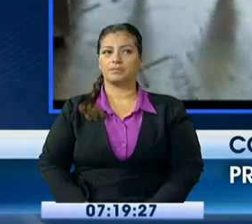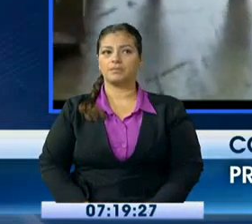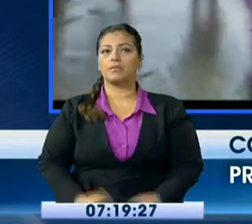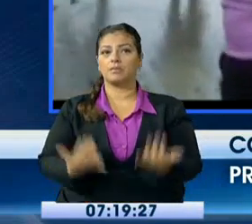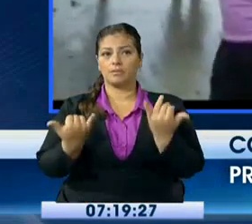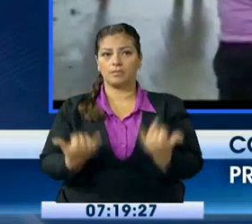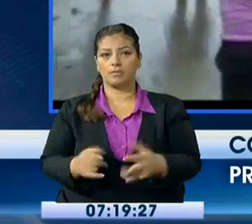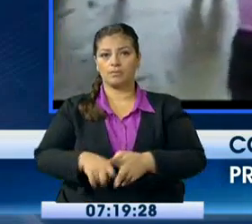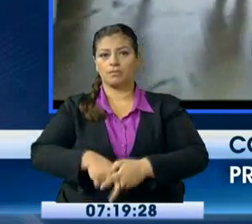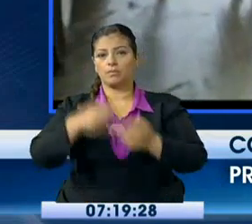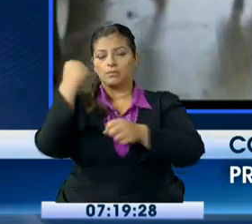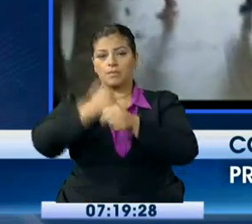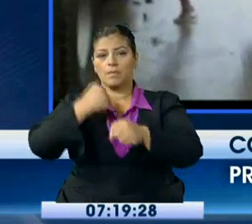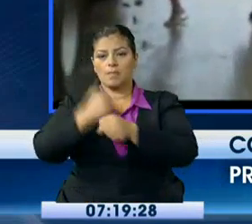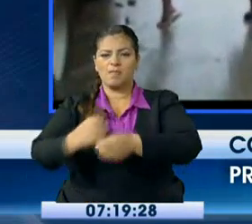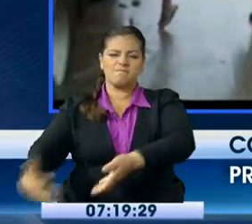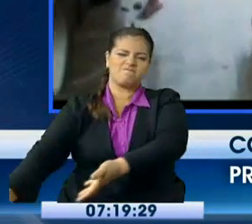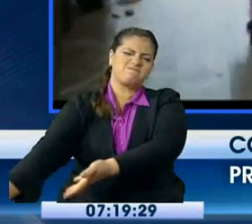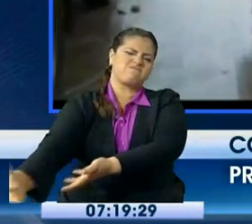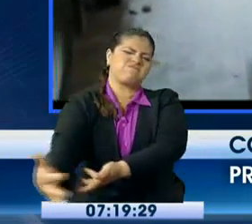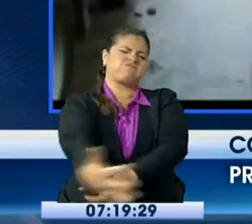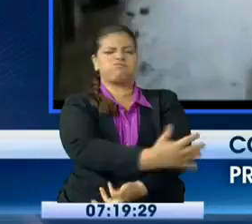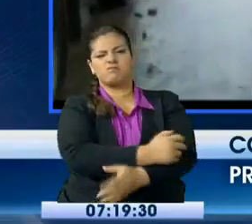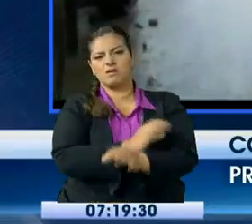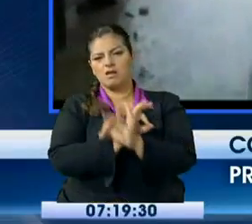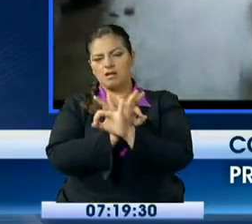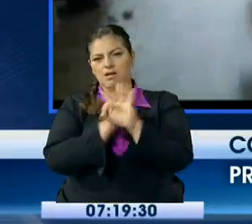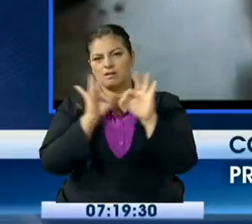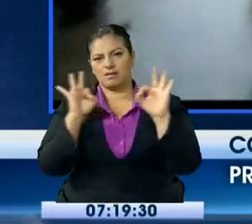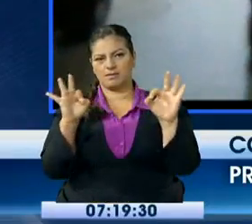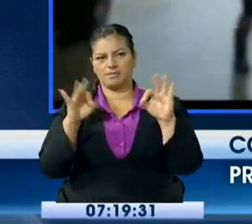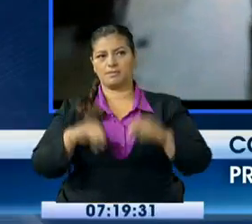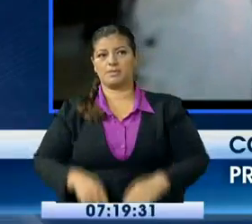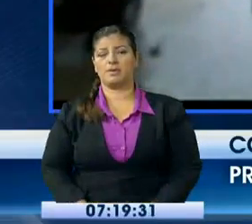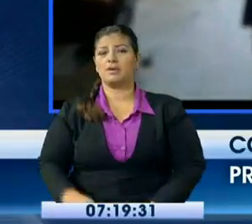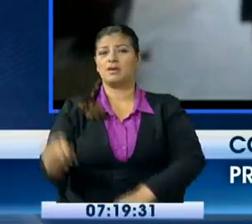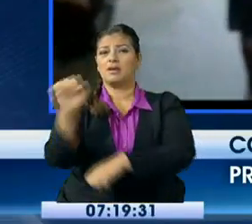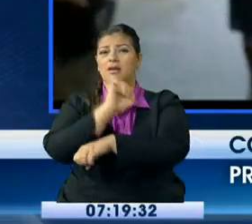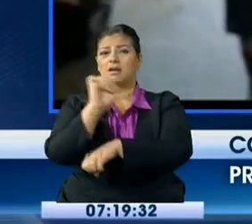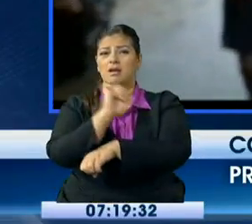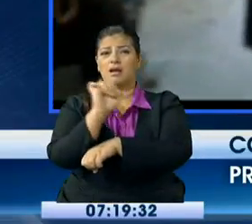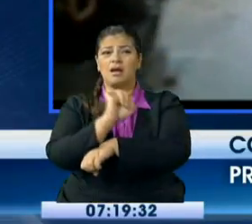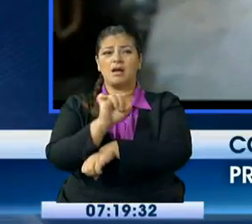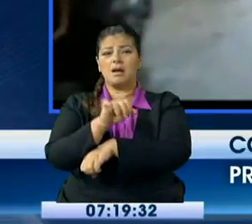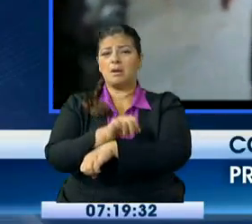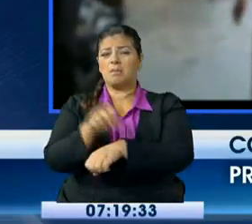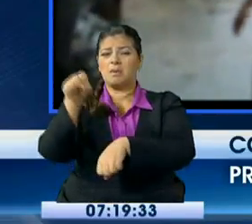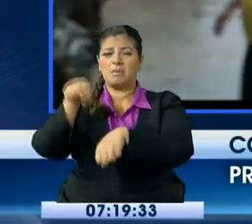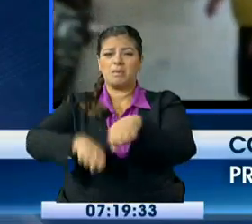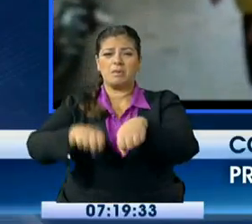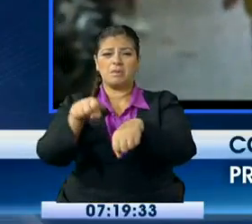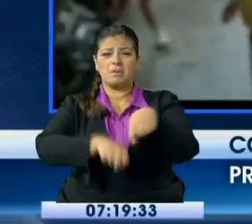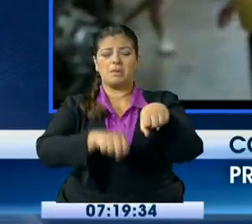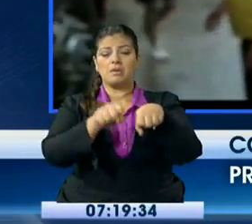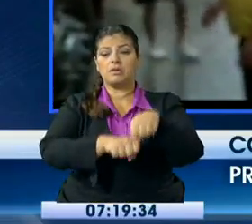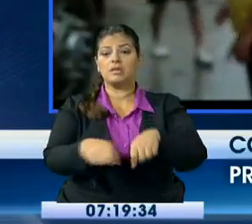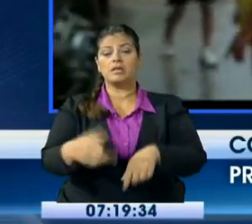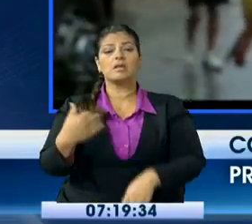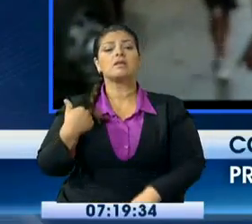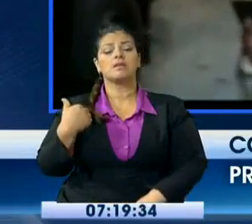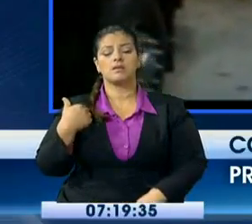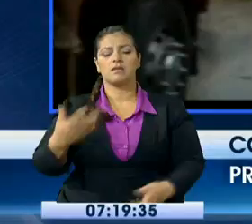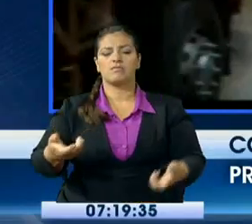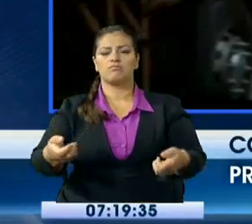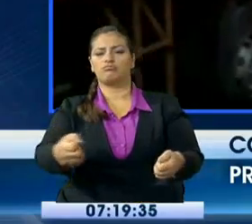limpieza, de remoción de escombros, hay muchos vehículos atrapados en la vía y estamos con maquina en todo el